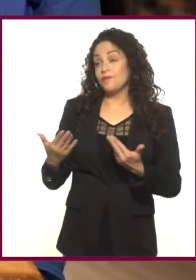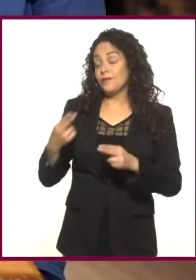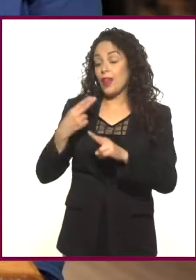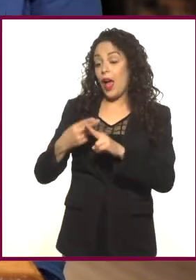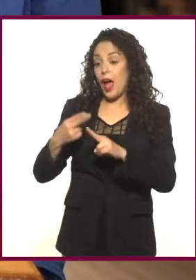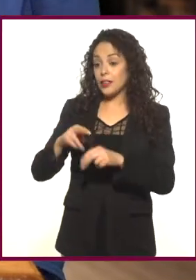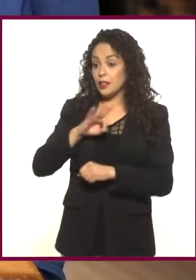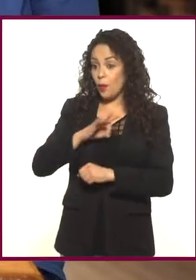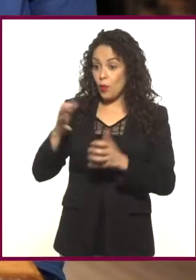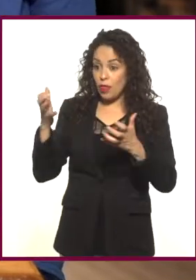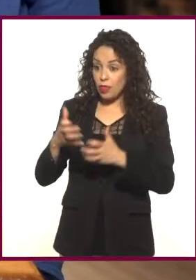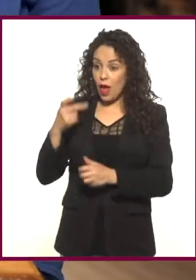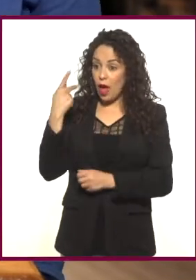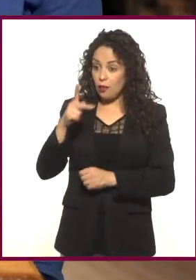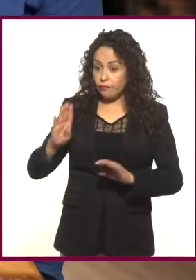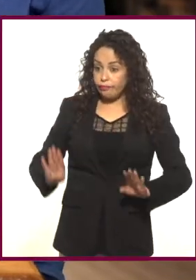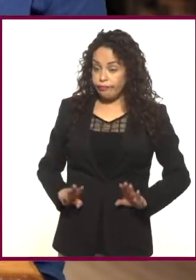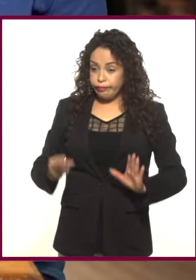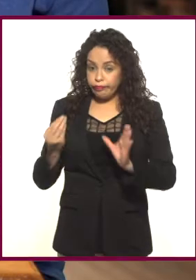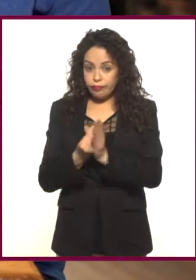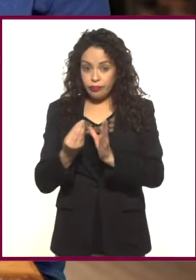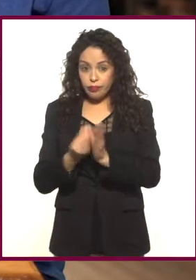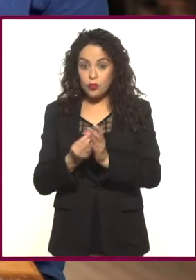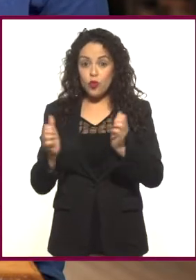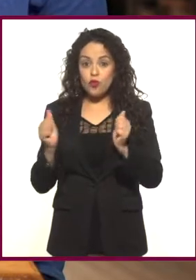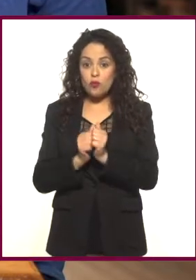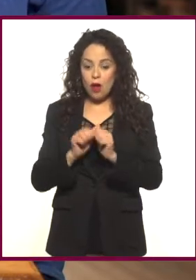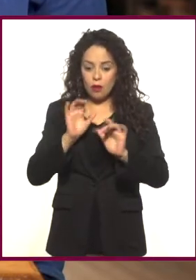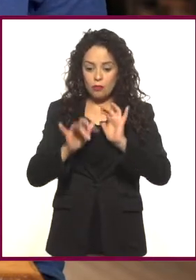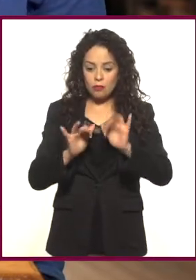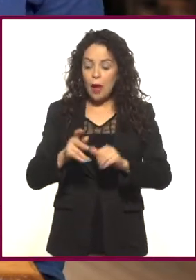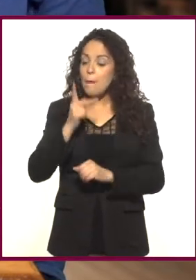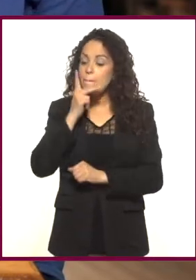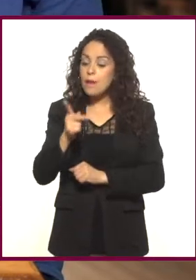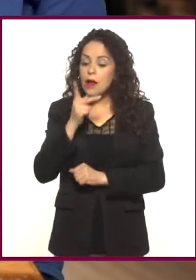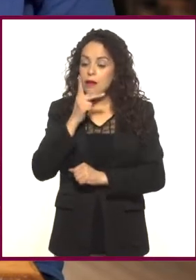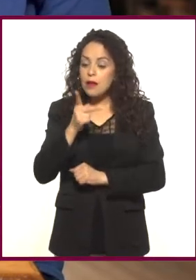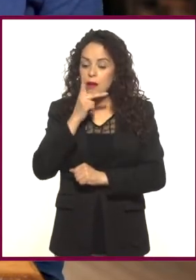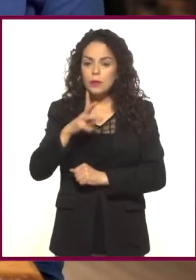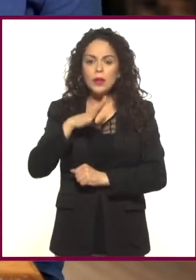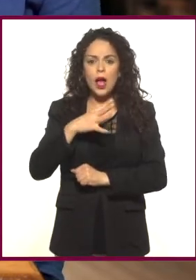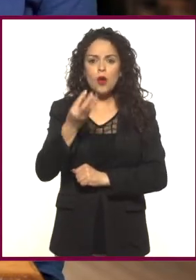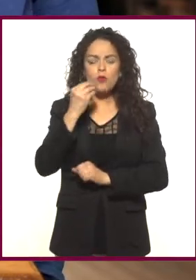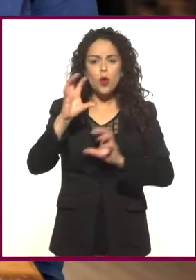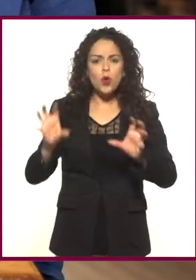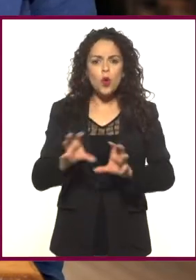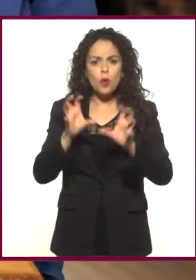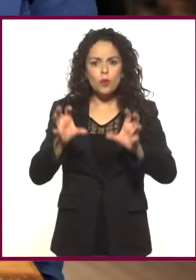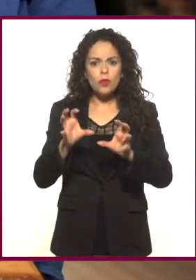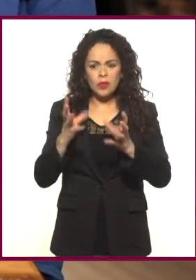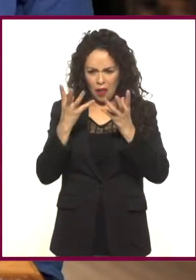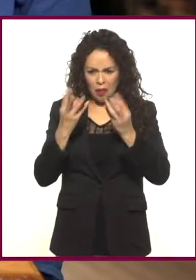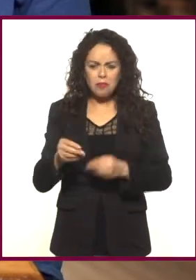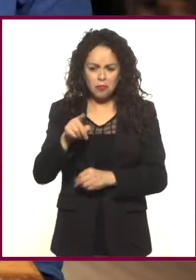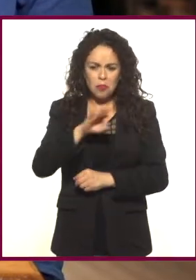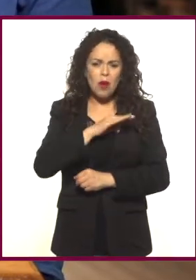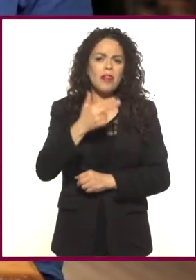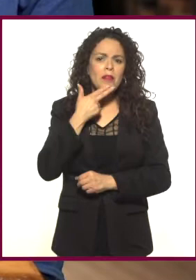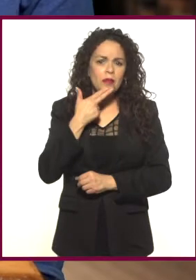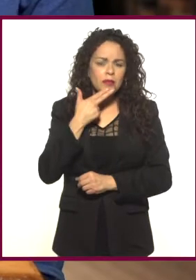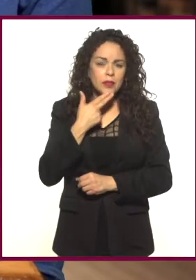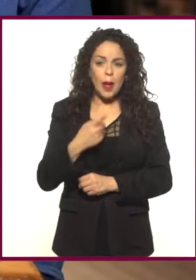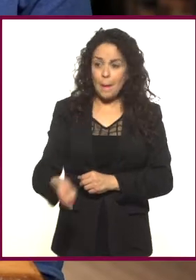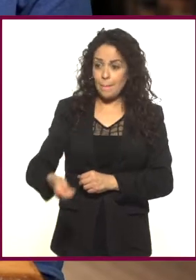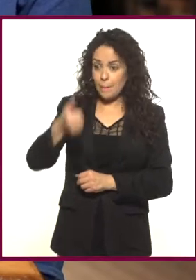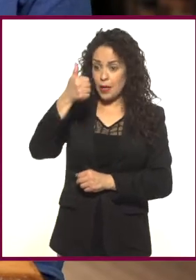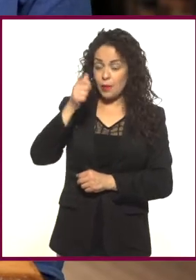Incluso puedes generar los estilos en un procesador de palabras, como el que tienen muchísimas computadoras. De hecho, los